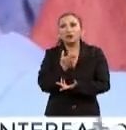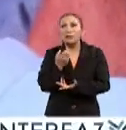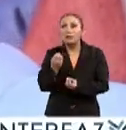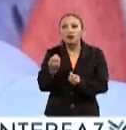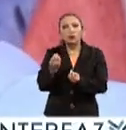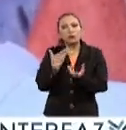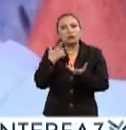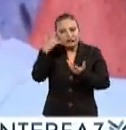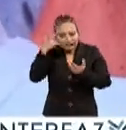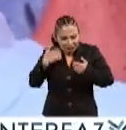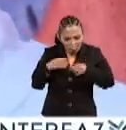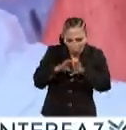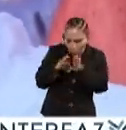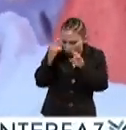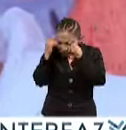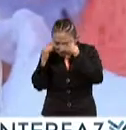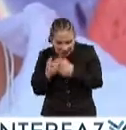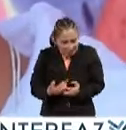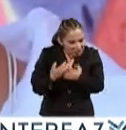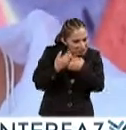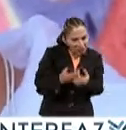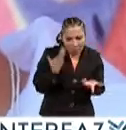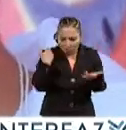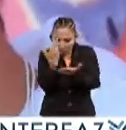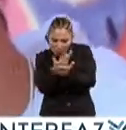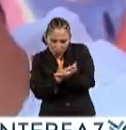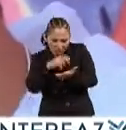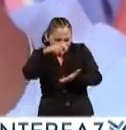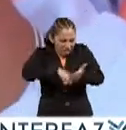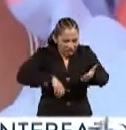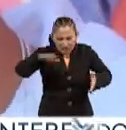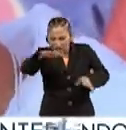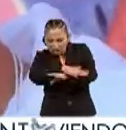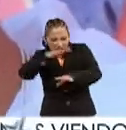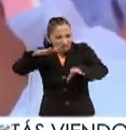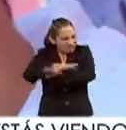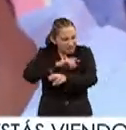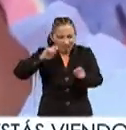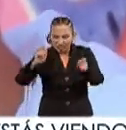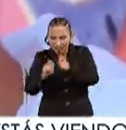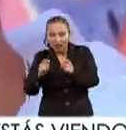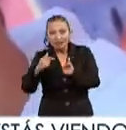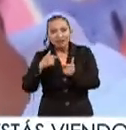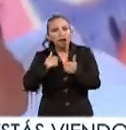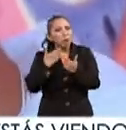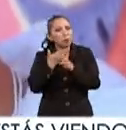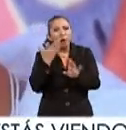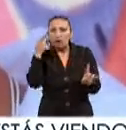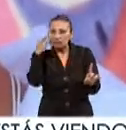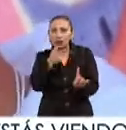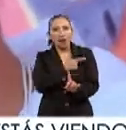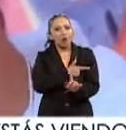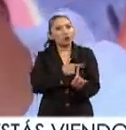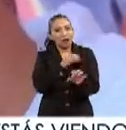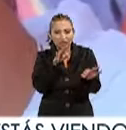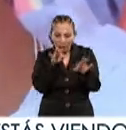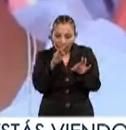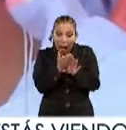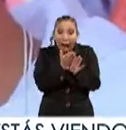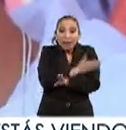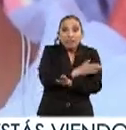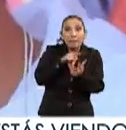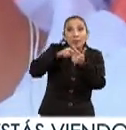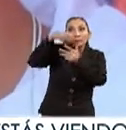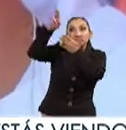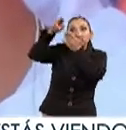desgastarme físicamente ¿no? y trabajando en el boceto soy una persona que le gusta mucho trabajar antes